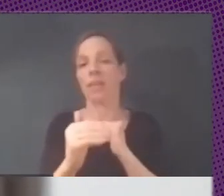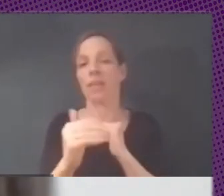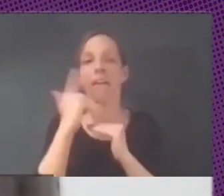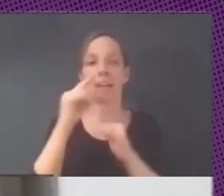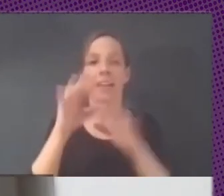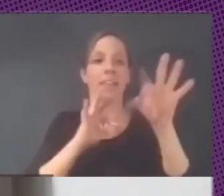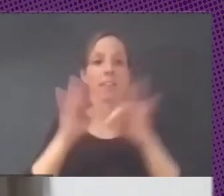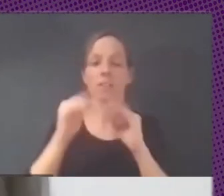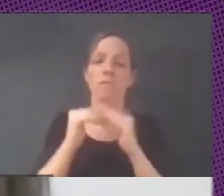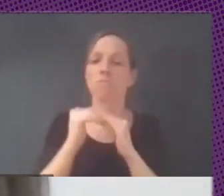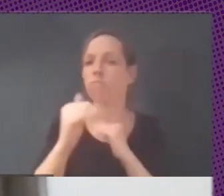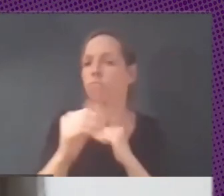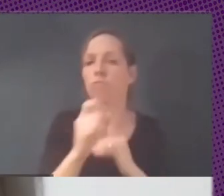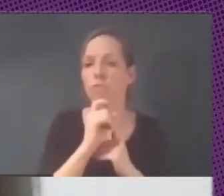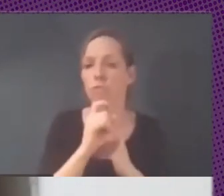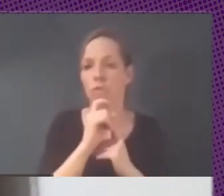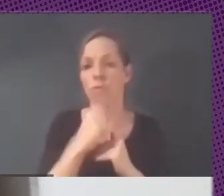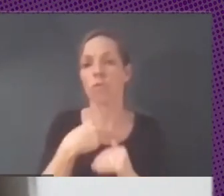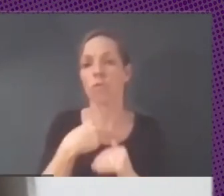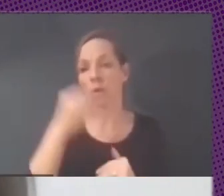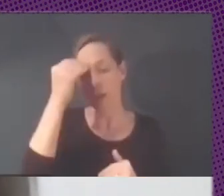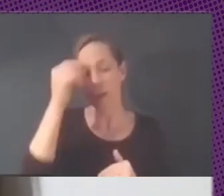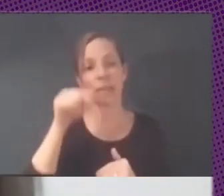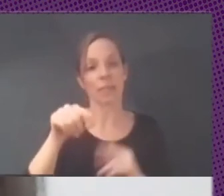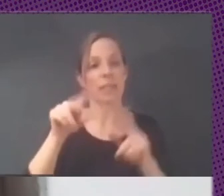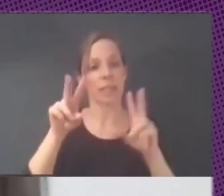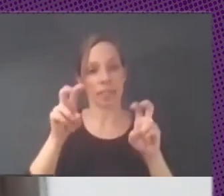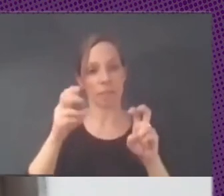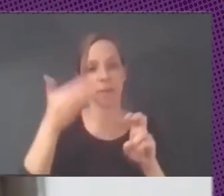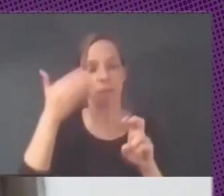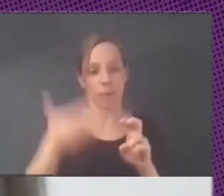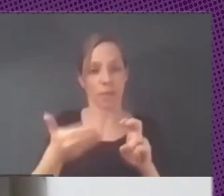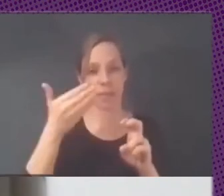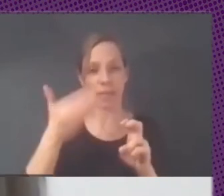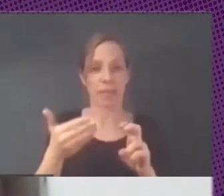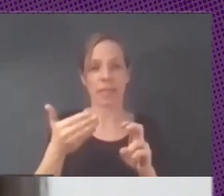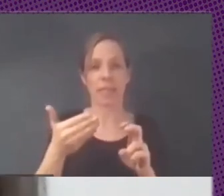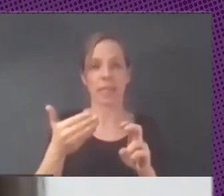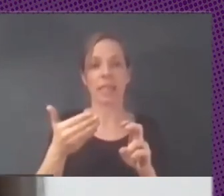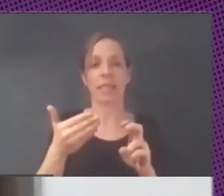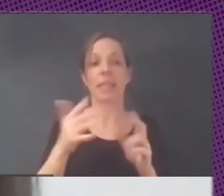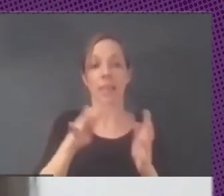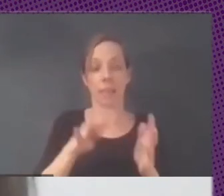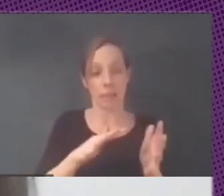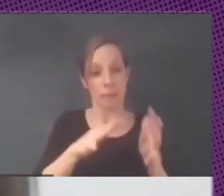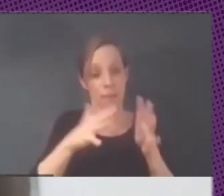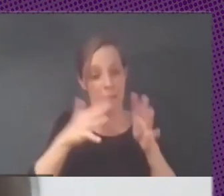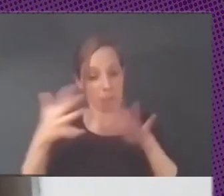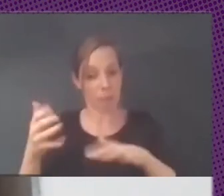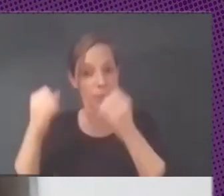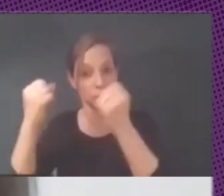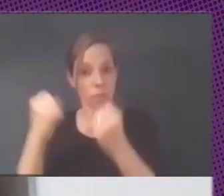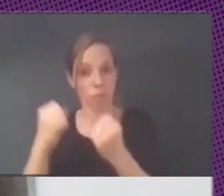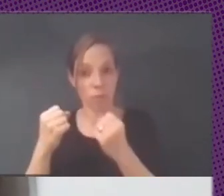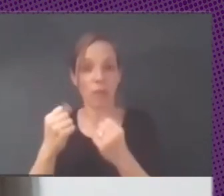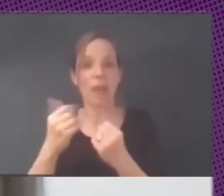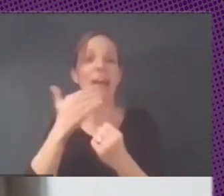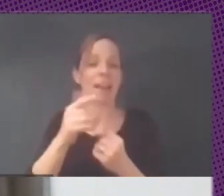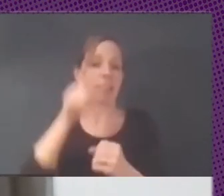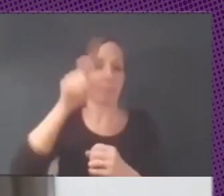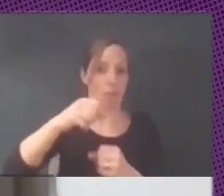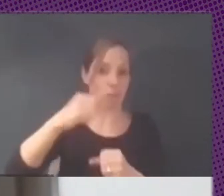creo que parte también de estas cuestiones vinculadas a la escalabilidad es la dimensión humana del tema ¿no?